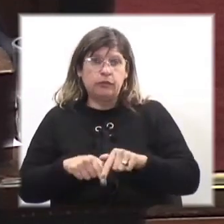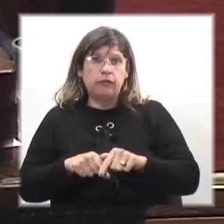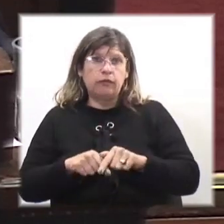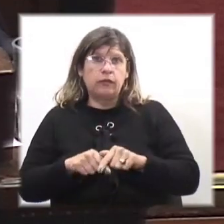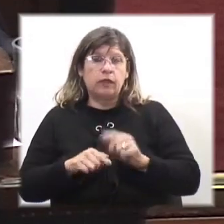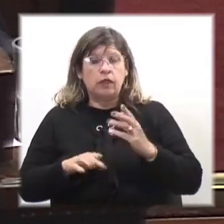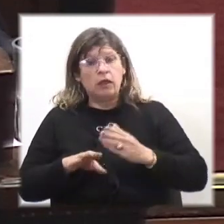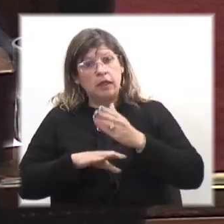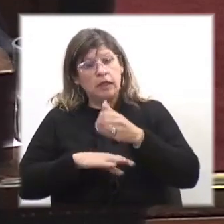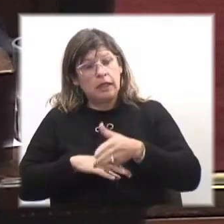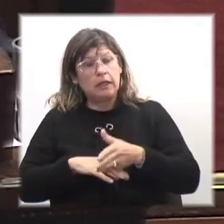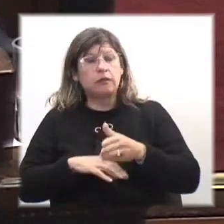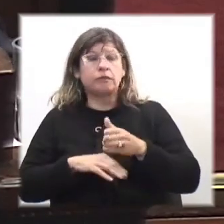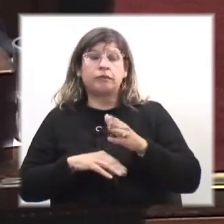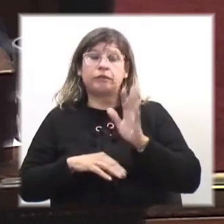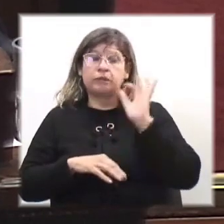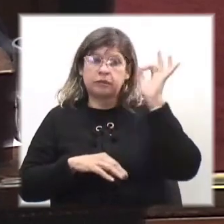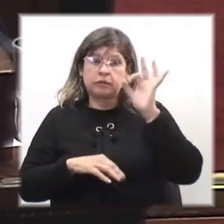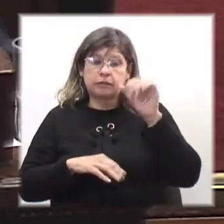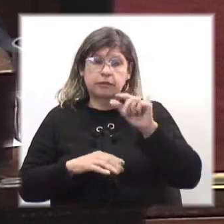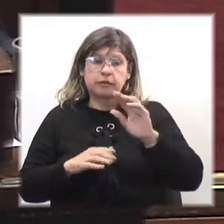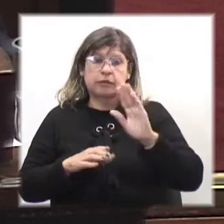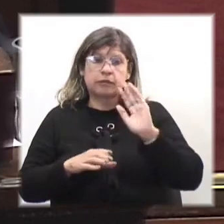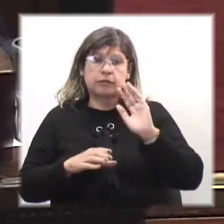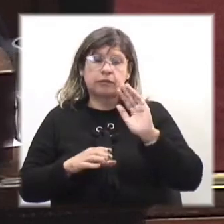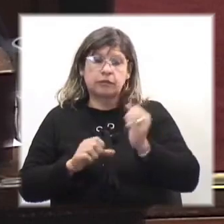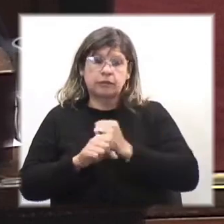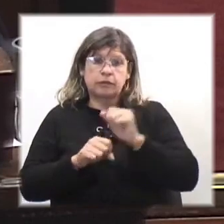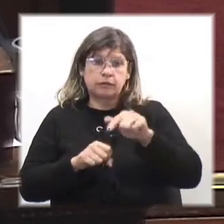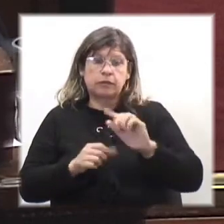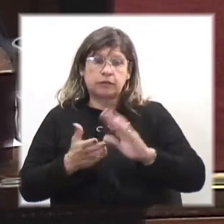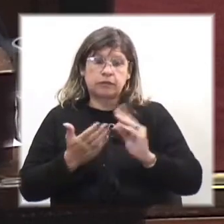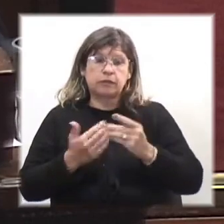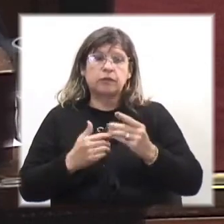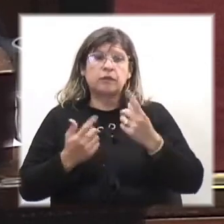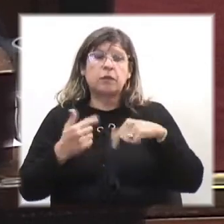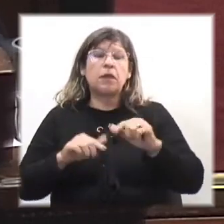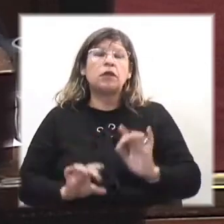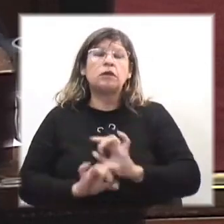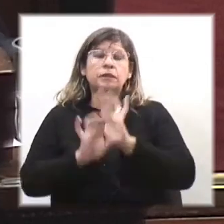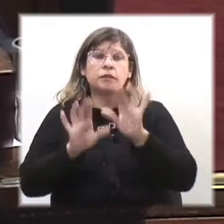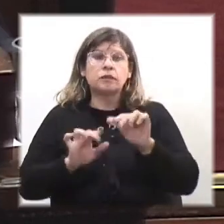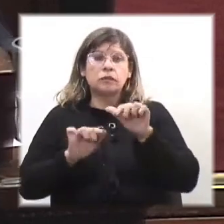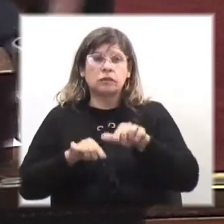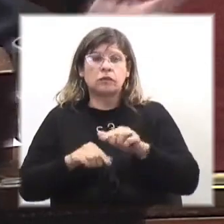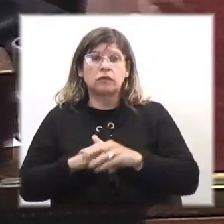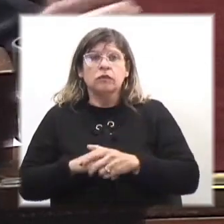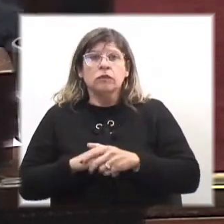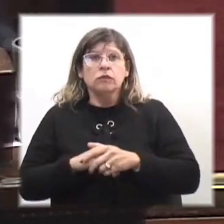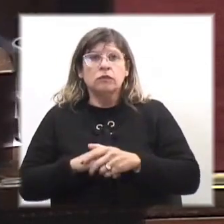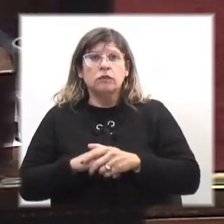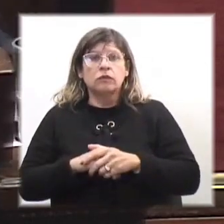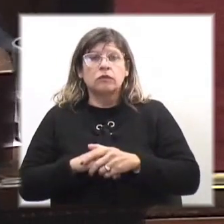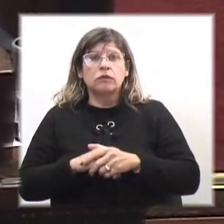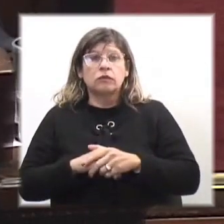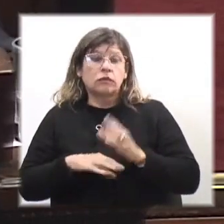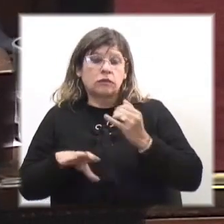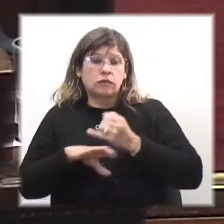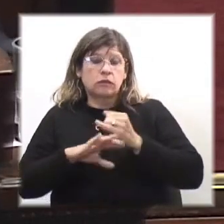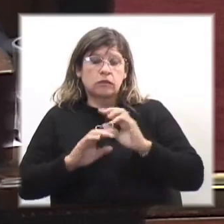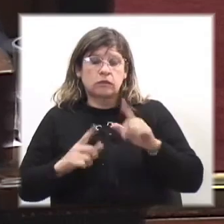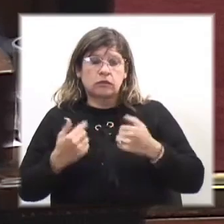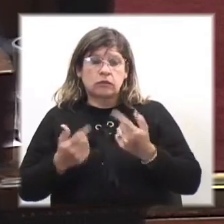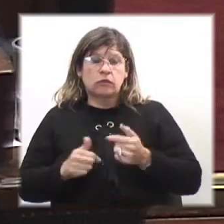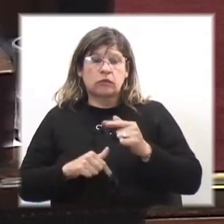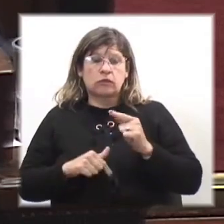iremos al Senado de votarse este proyecto, pero queríamos dejar en claro los errores que nosotros